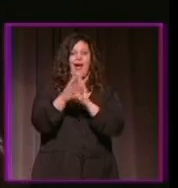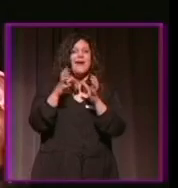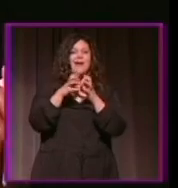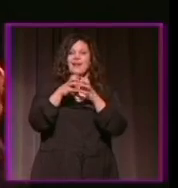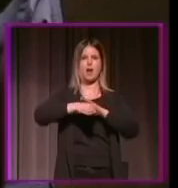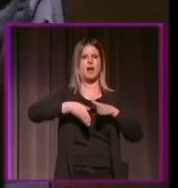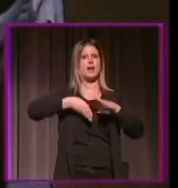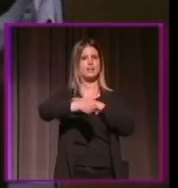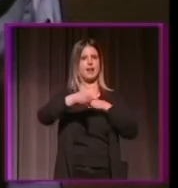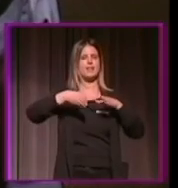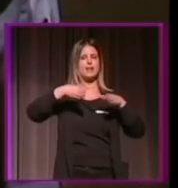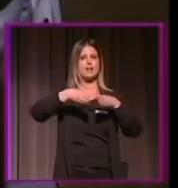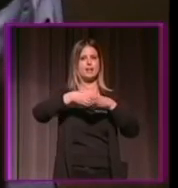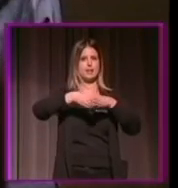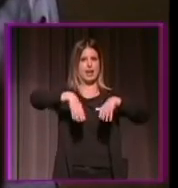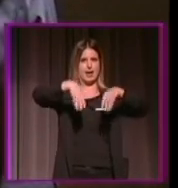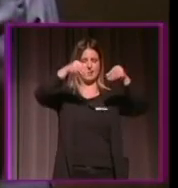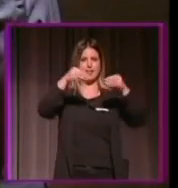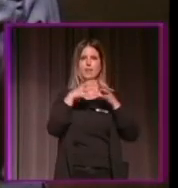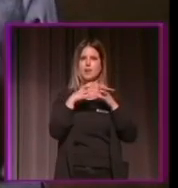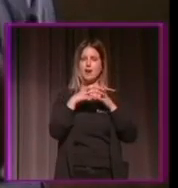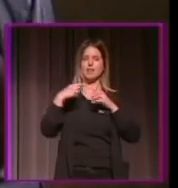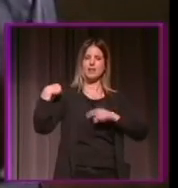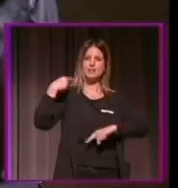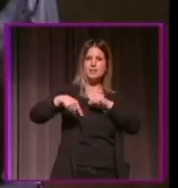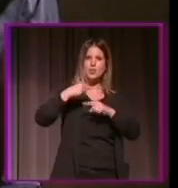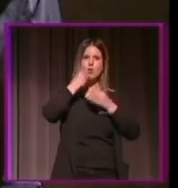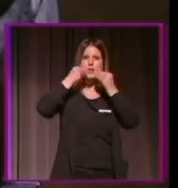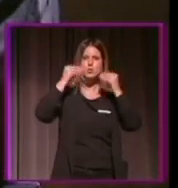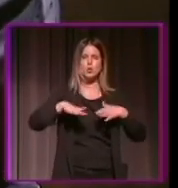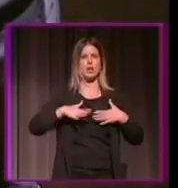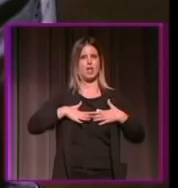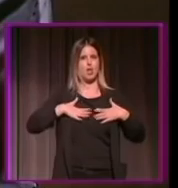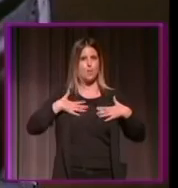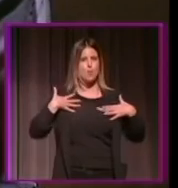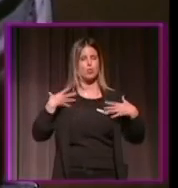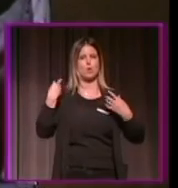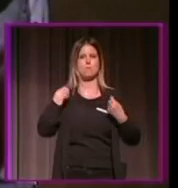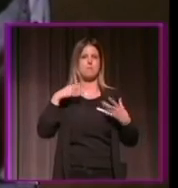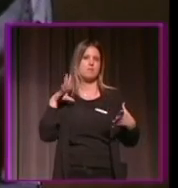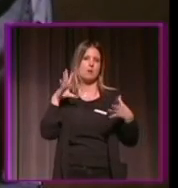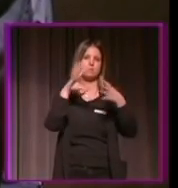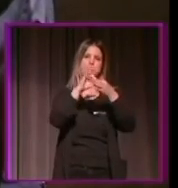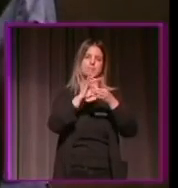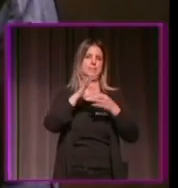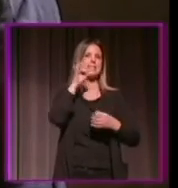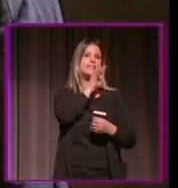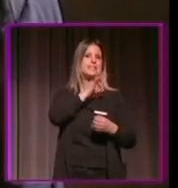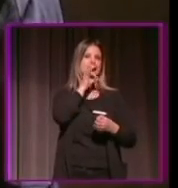inmensidad. Tradición, historias y emoción conforman la misma conexión de siglo.